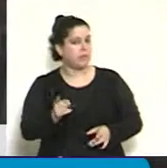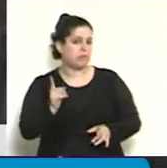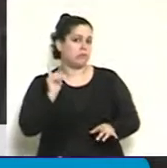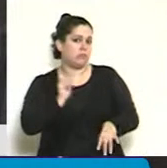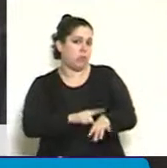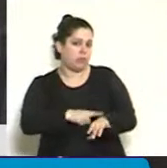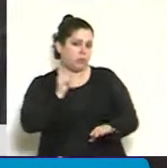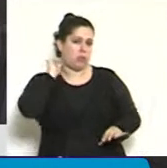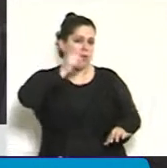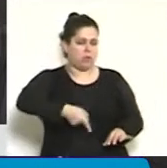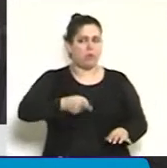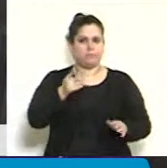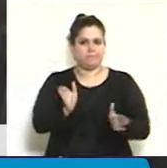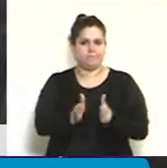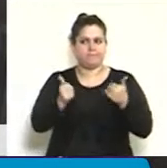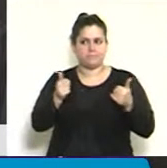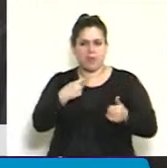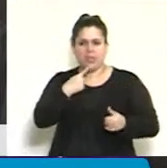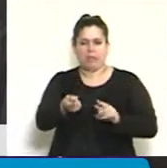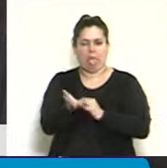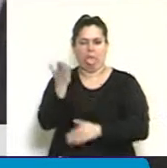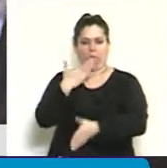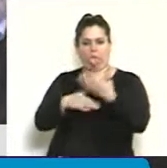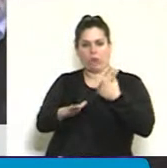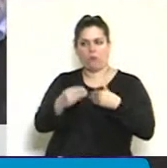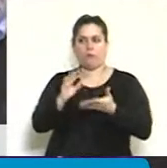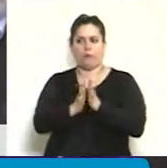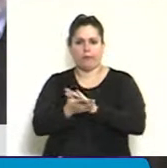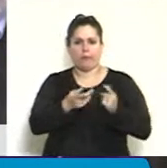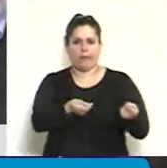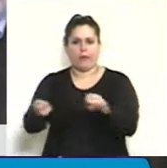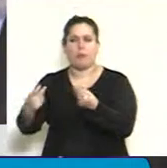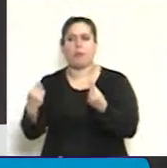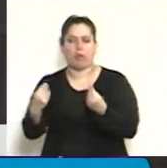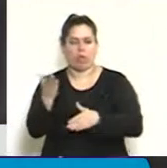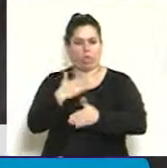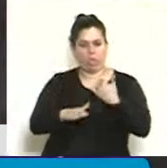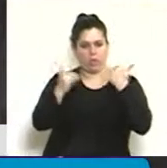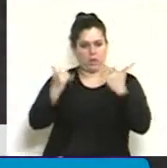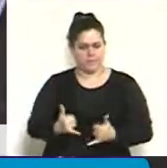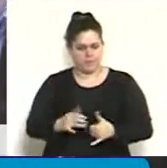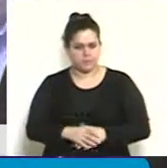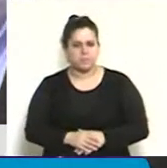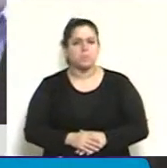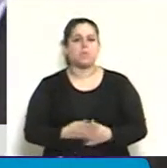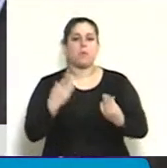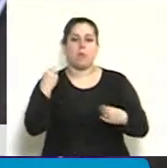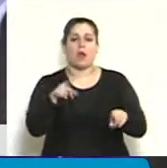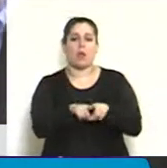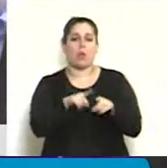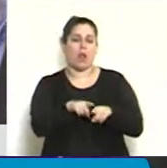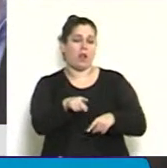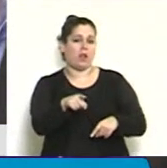reaccionó rápido para imponer una versión exculpatoria de las matanzas. Para hacer un enfrentamiento,